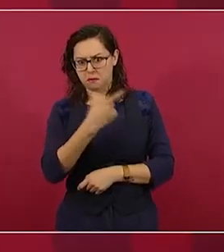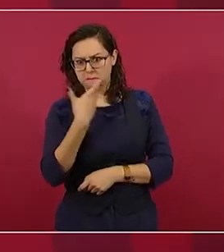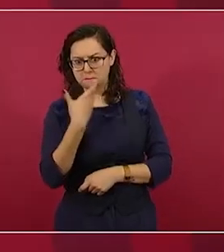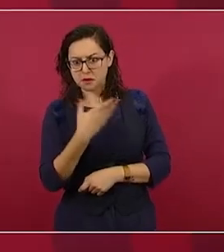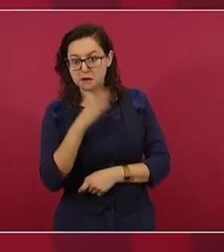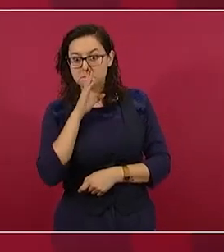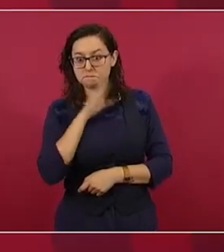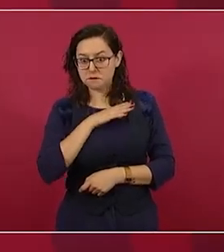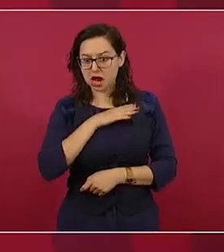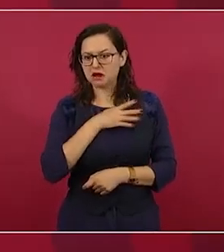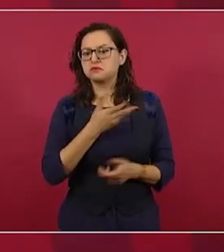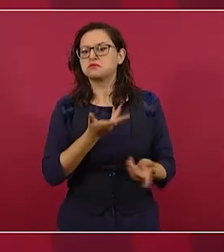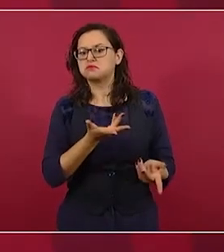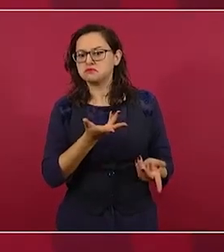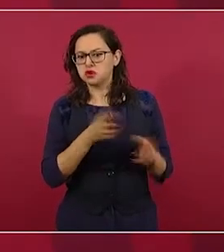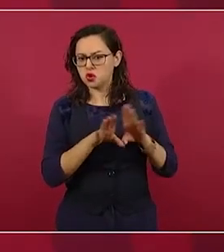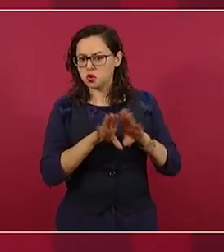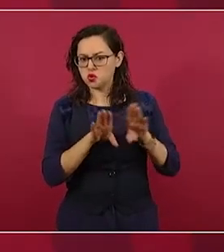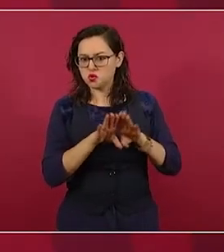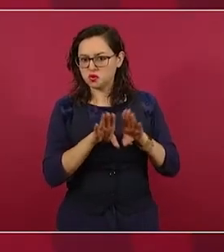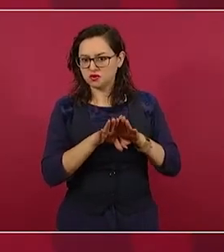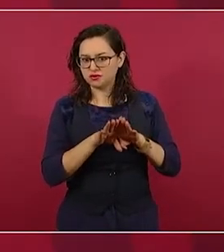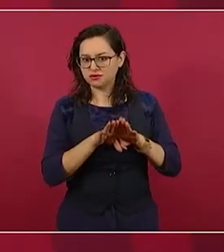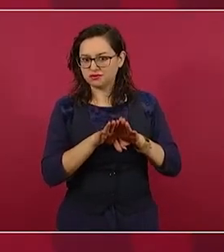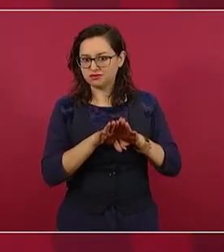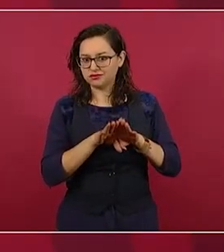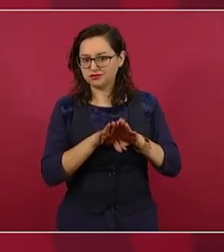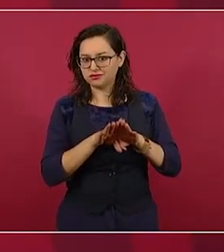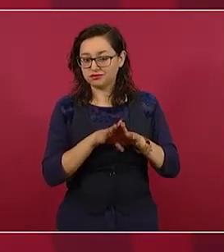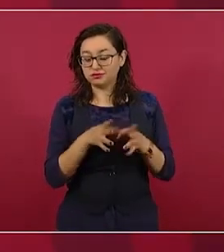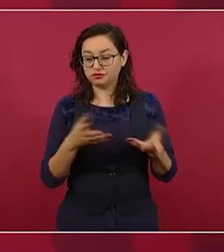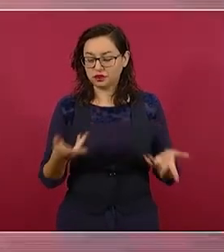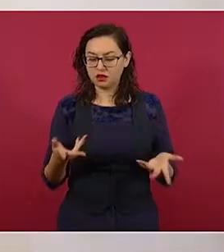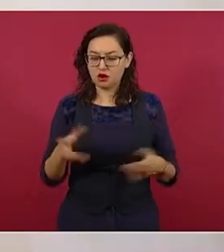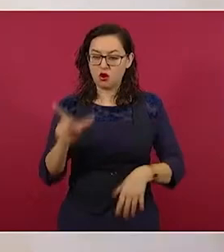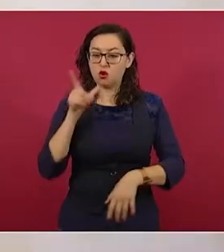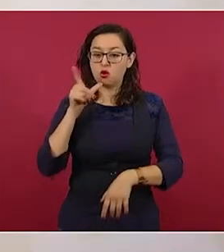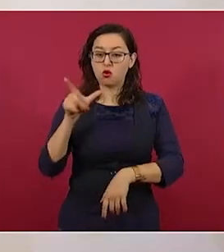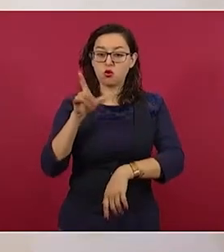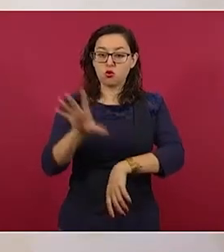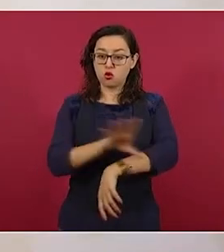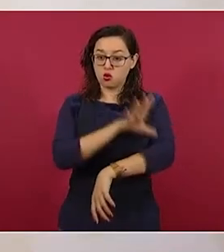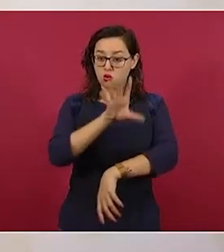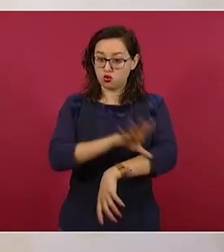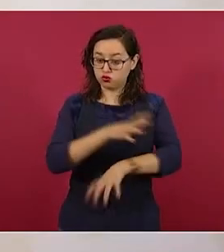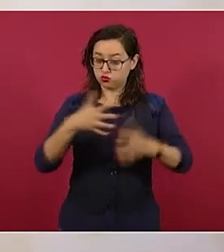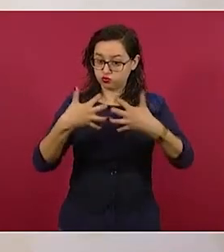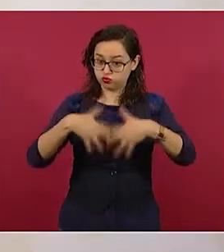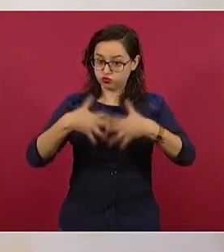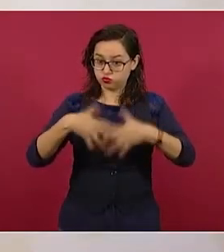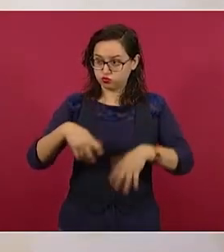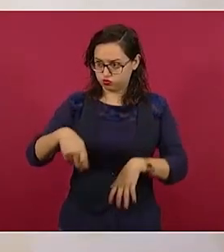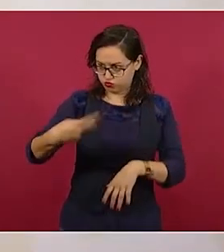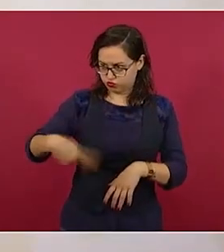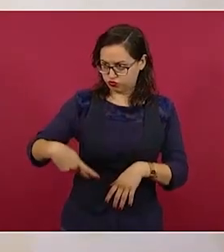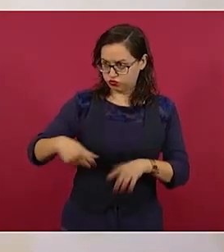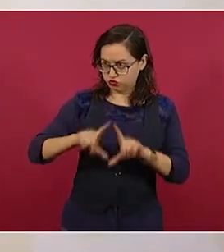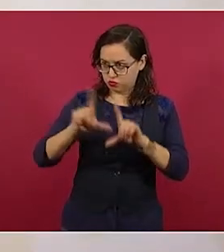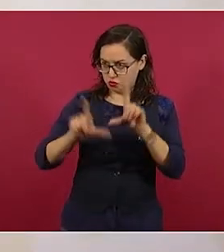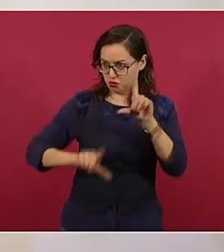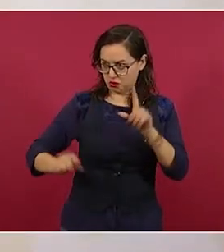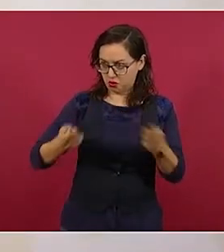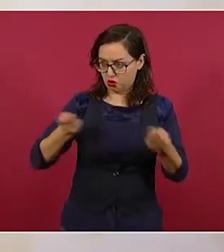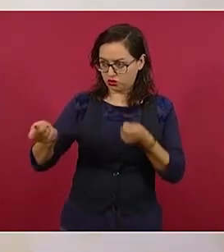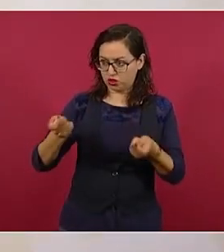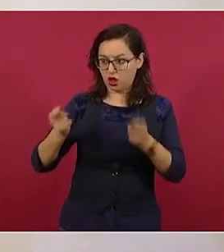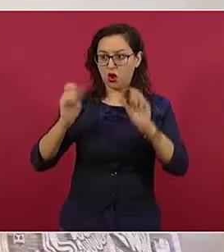están a favor de que la industria eléctrica esté en manos de la nación.